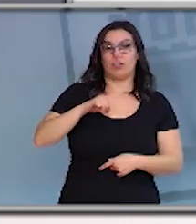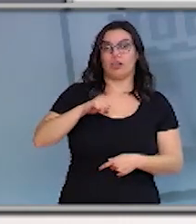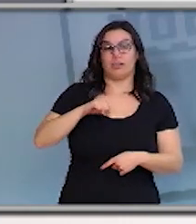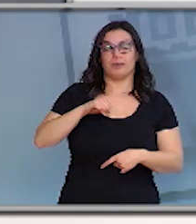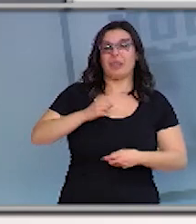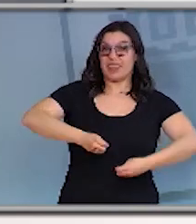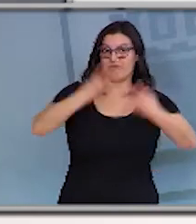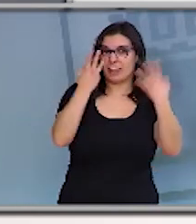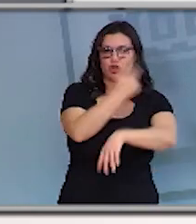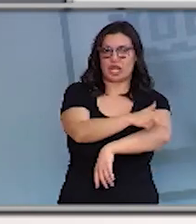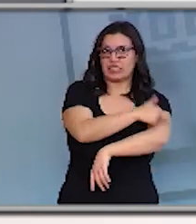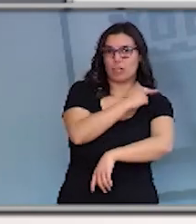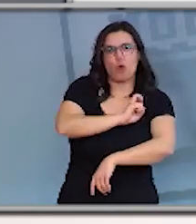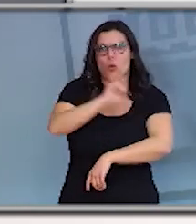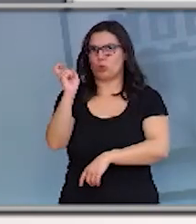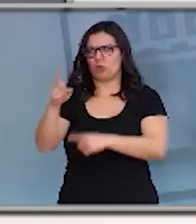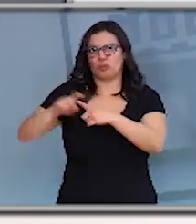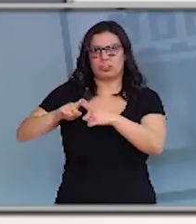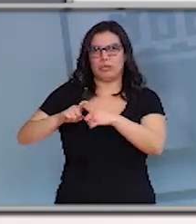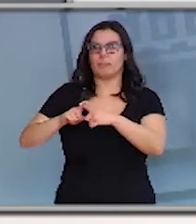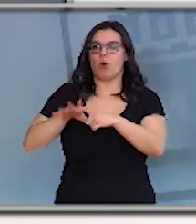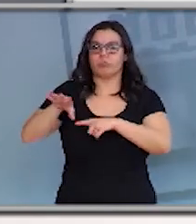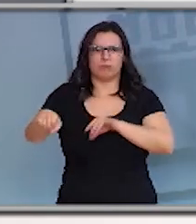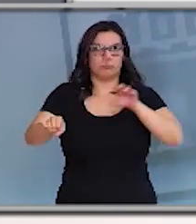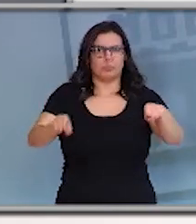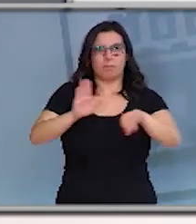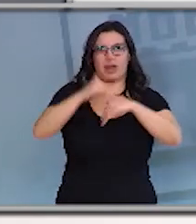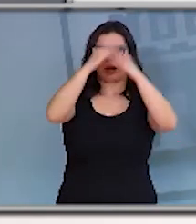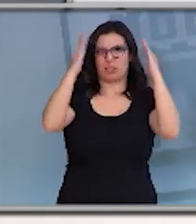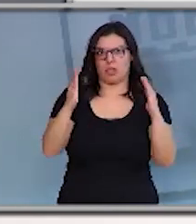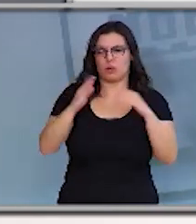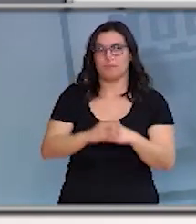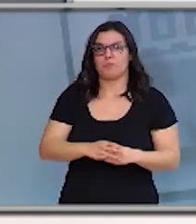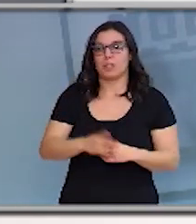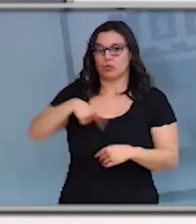necesitar en un momento determinado. Trabajamos también desde nuestra propia